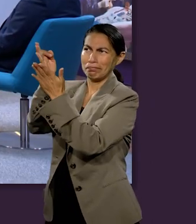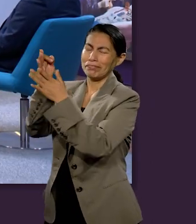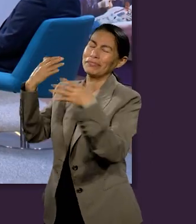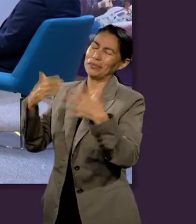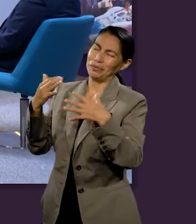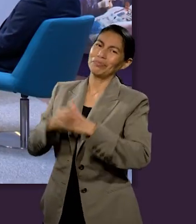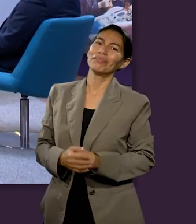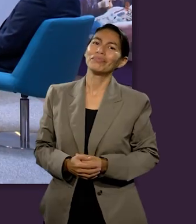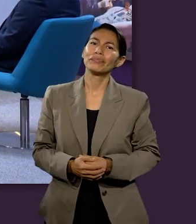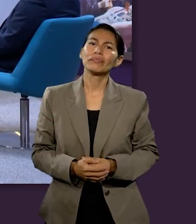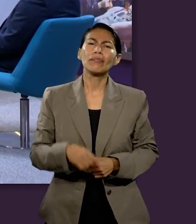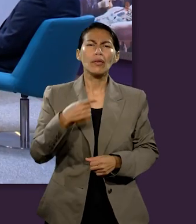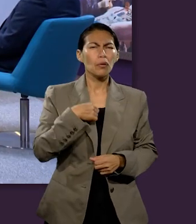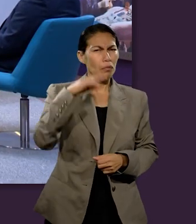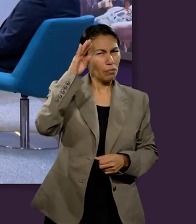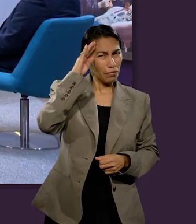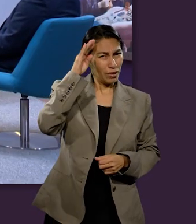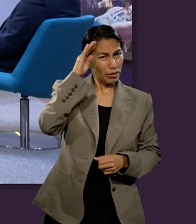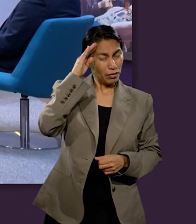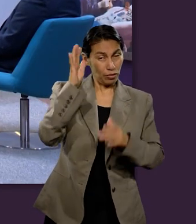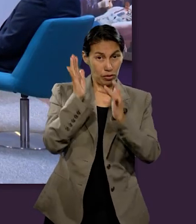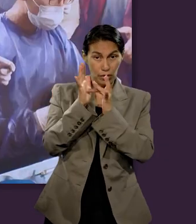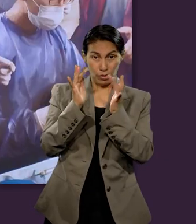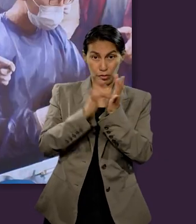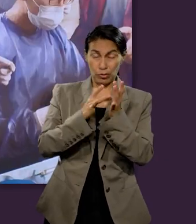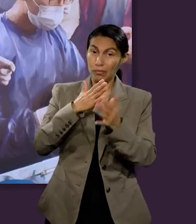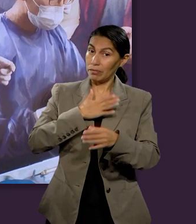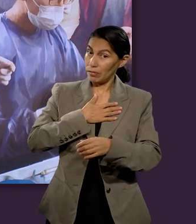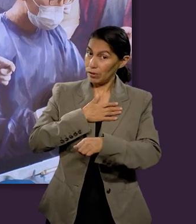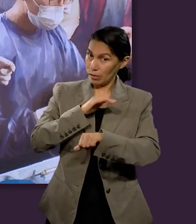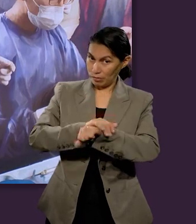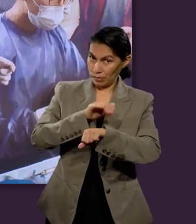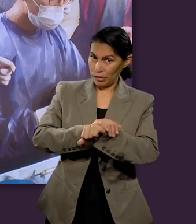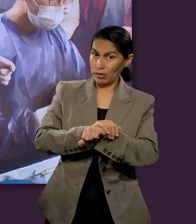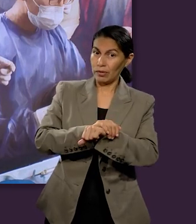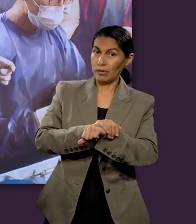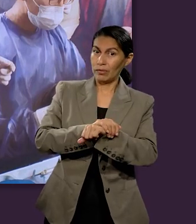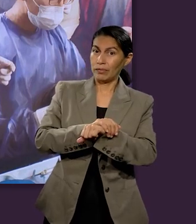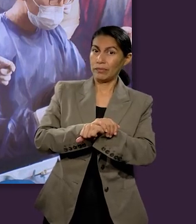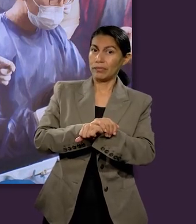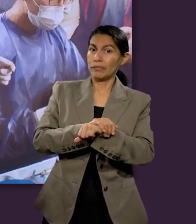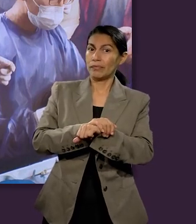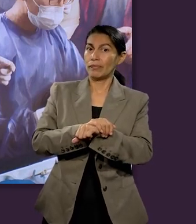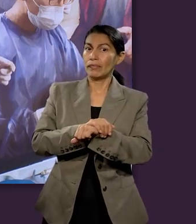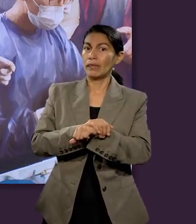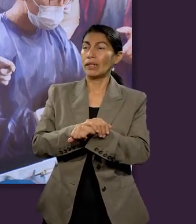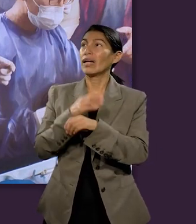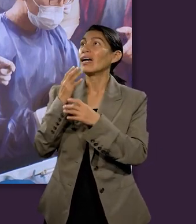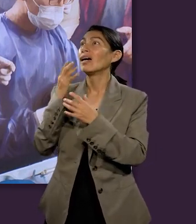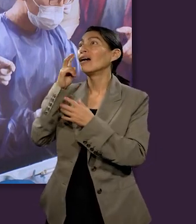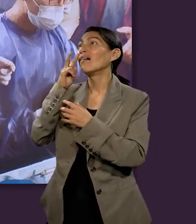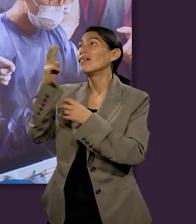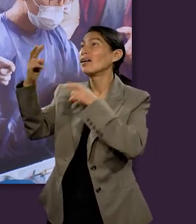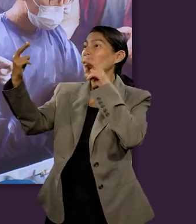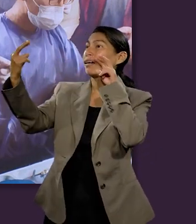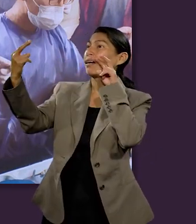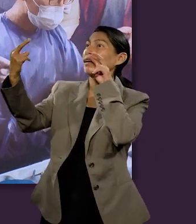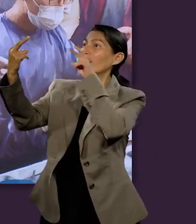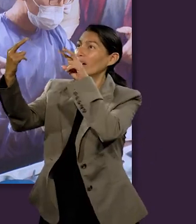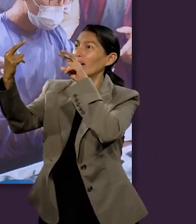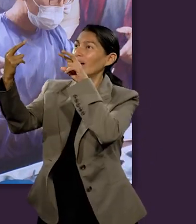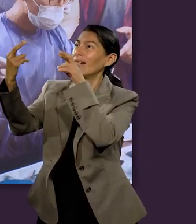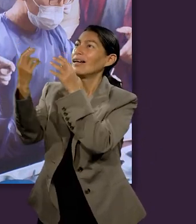creo que si Jesús es mi amigo y tengo mucho de no verlo en nuestro caso tenemos nunca de verlo